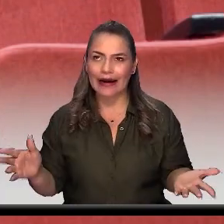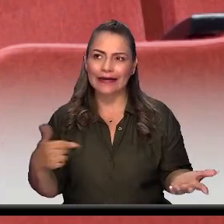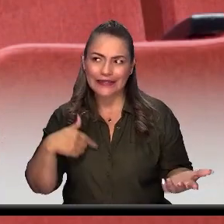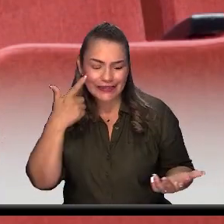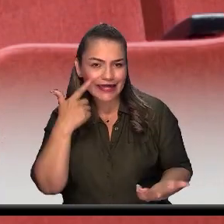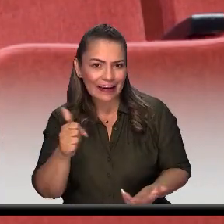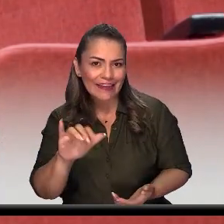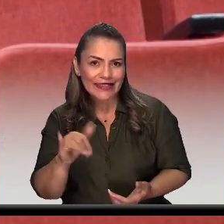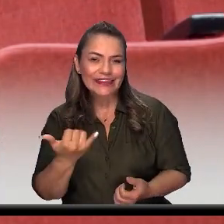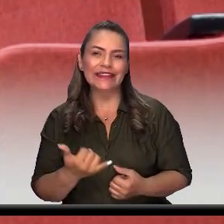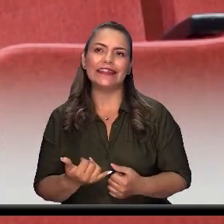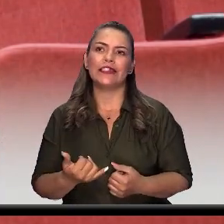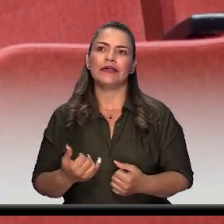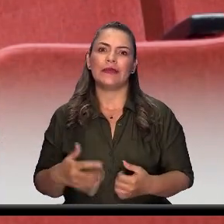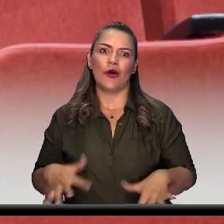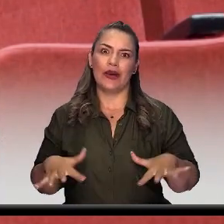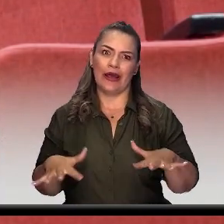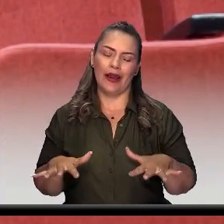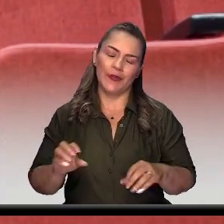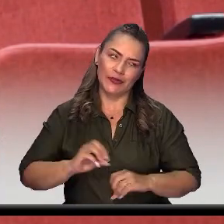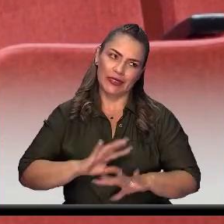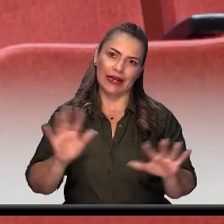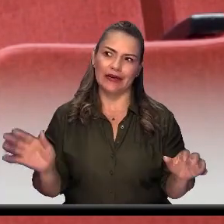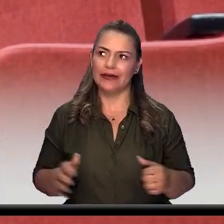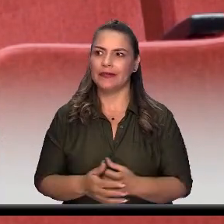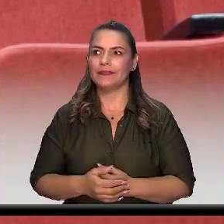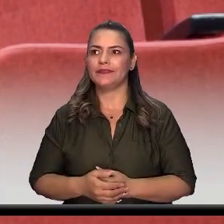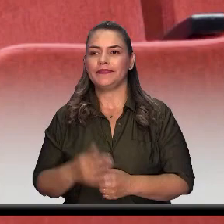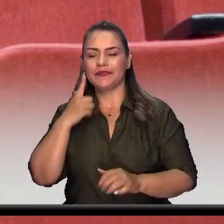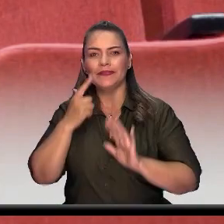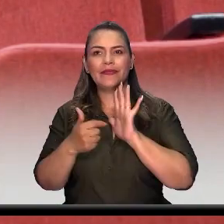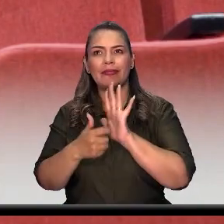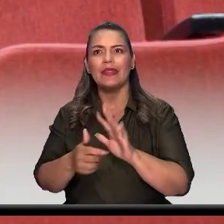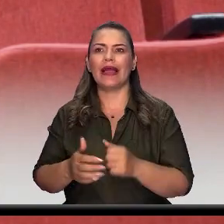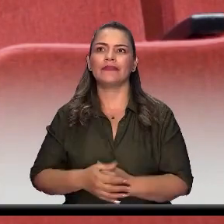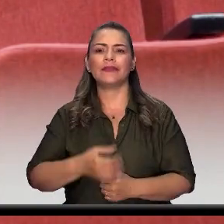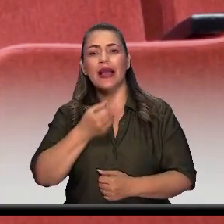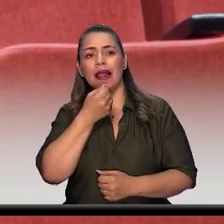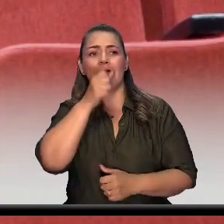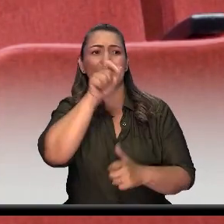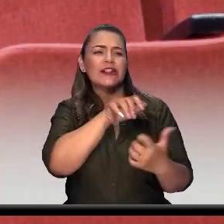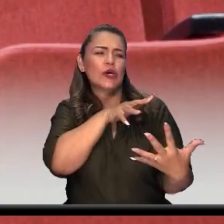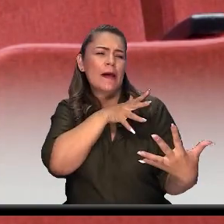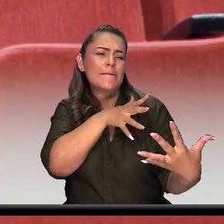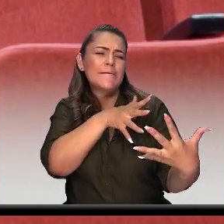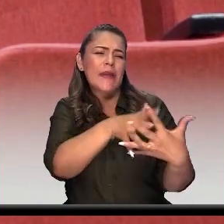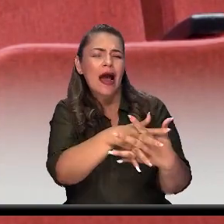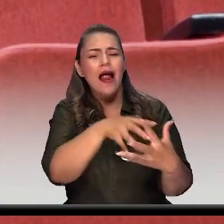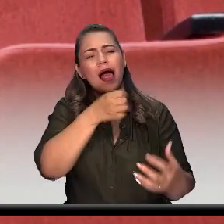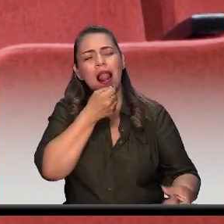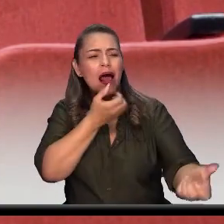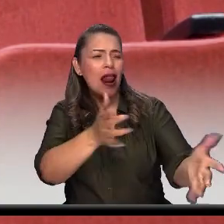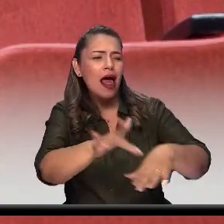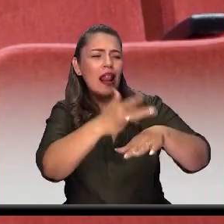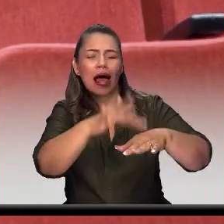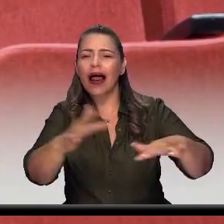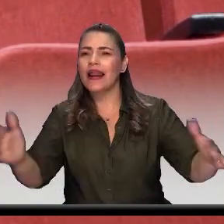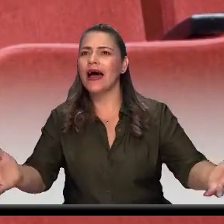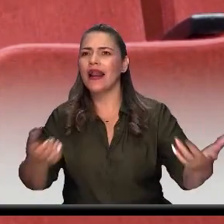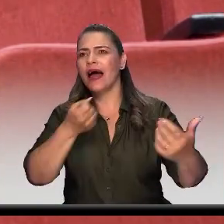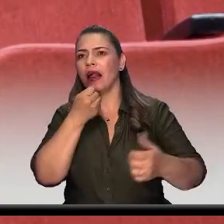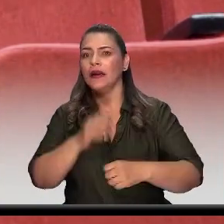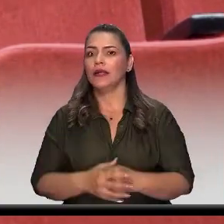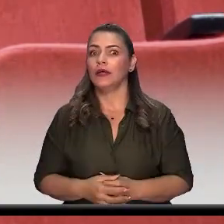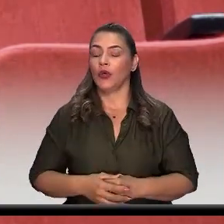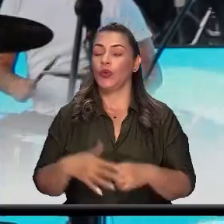que bacano que la gente lo apoye a uno. Cuando empecé a cantar conecté demasiado con la gente cantando, animándolo, es